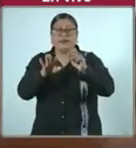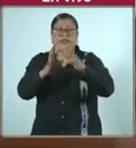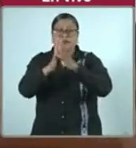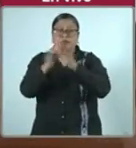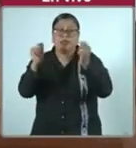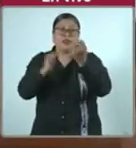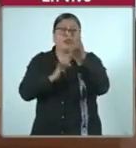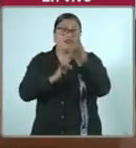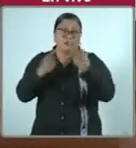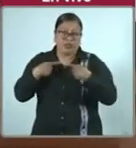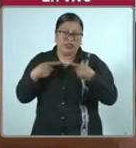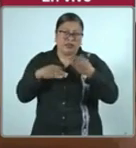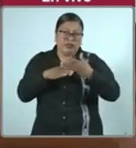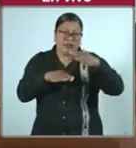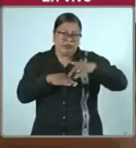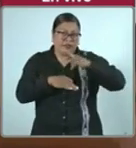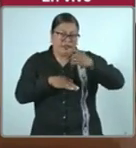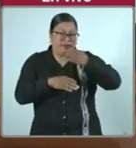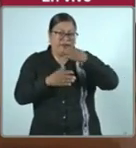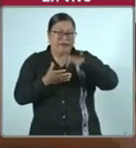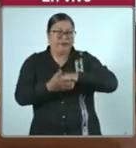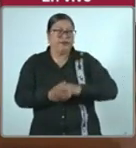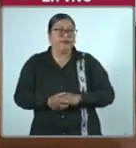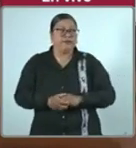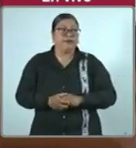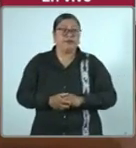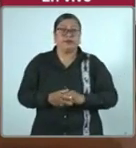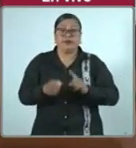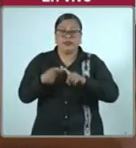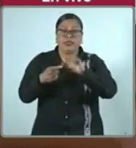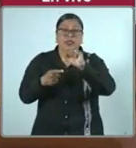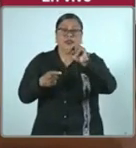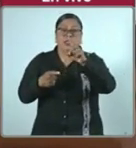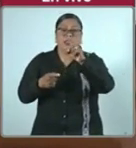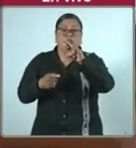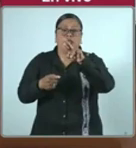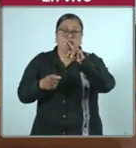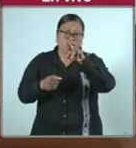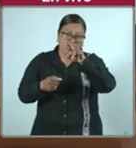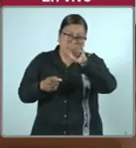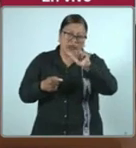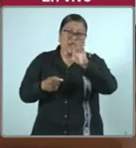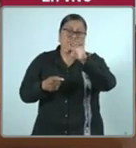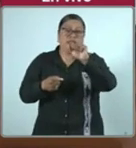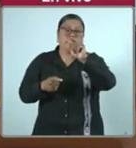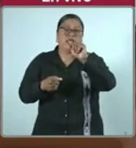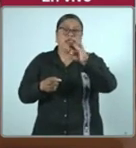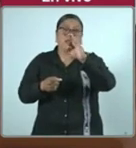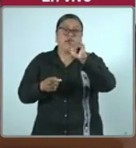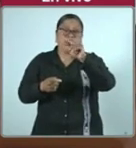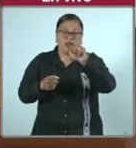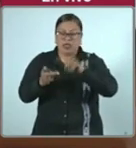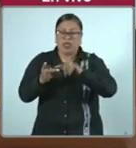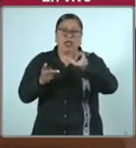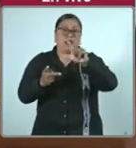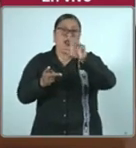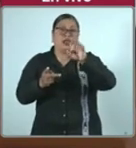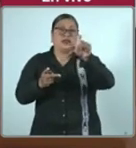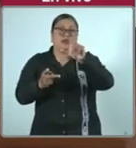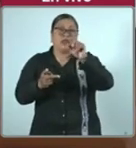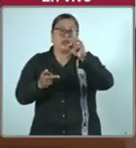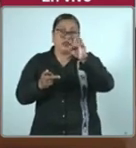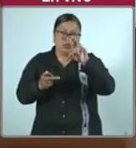de dos personas, como comenta el secretario. Corresponde a Sandra Estefana Domínguez Martínez y a Alexander Hernández Hernández.